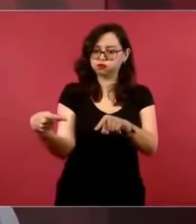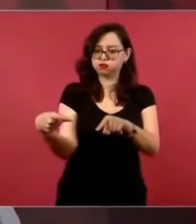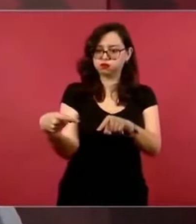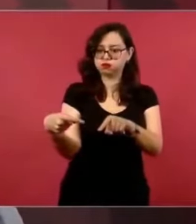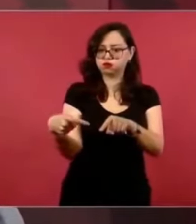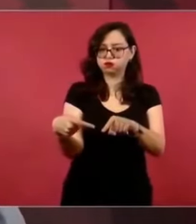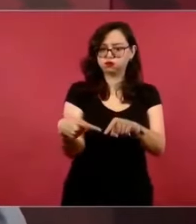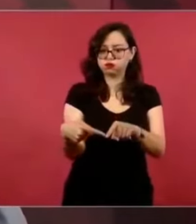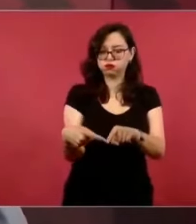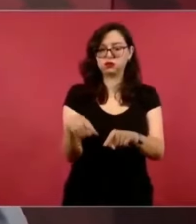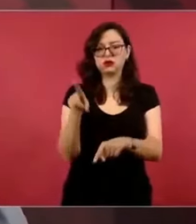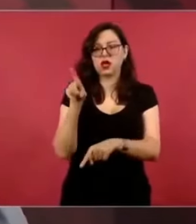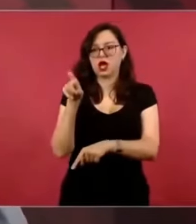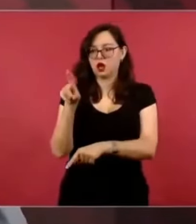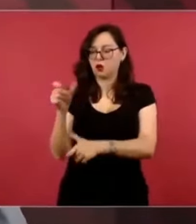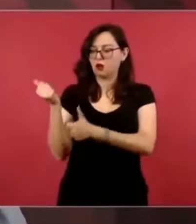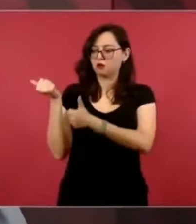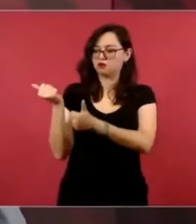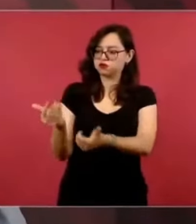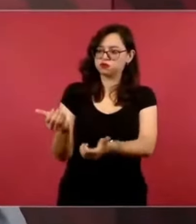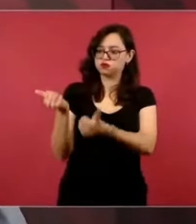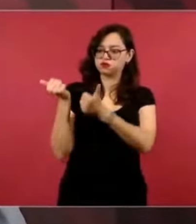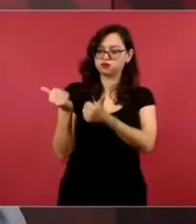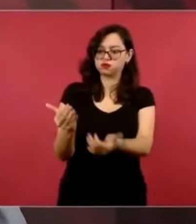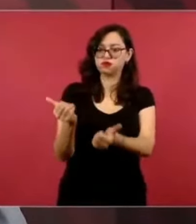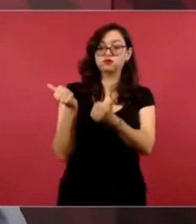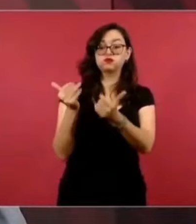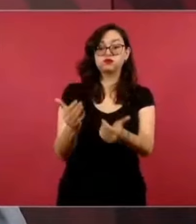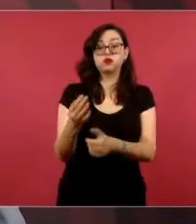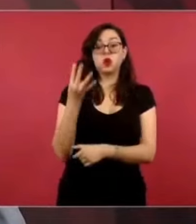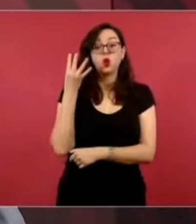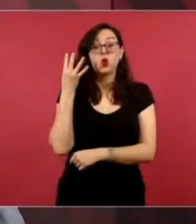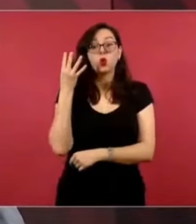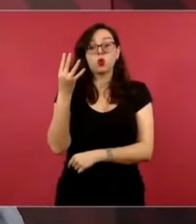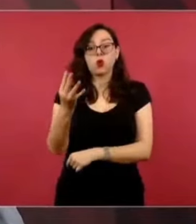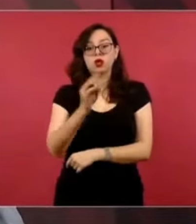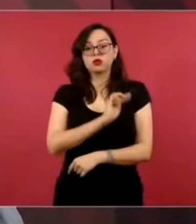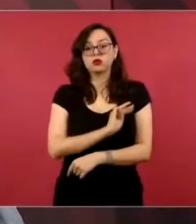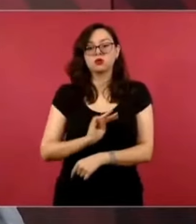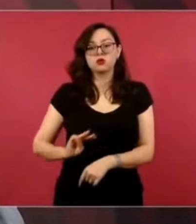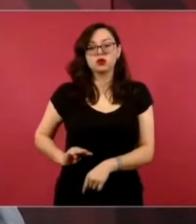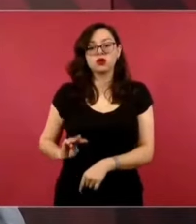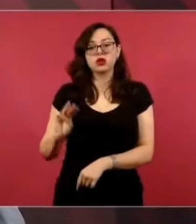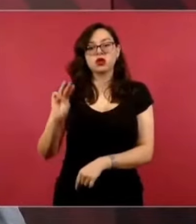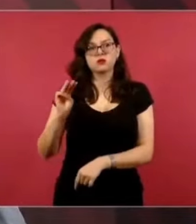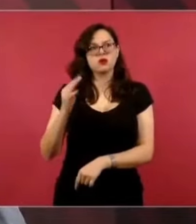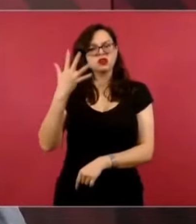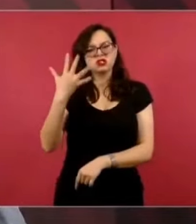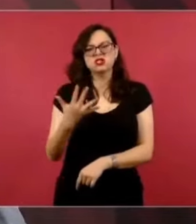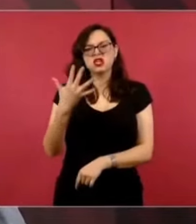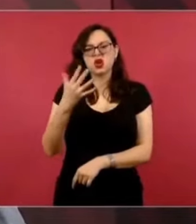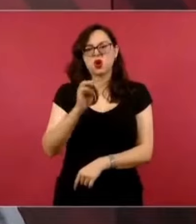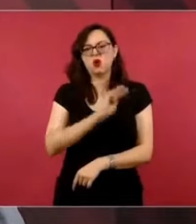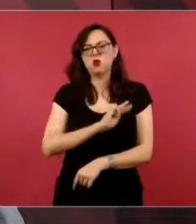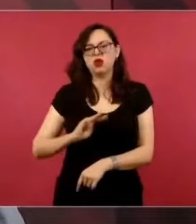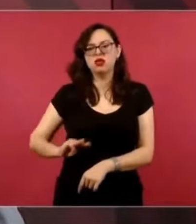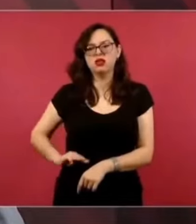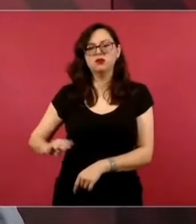Palacio, Lerdo. Son cuatro municipios de Durango, cinco municipios de